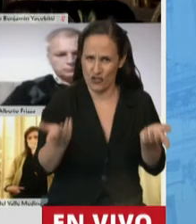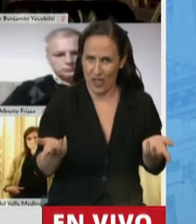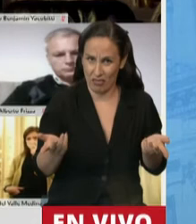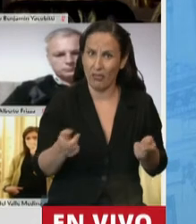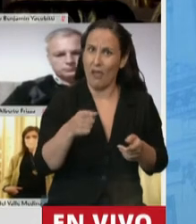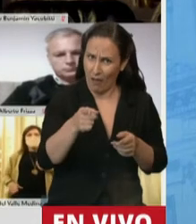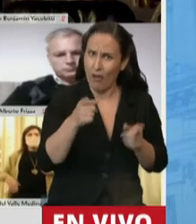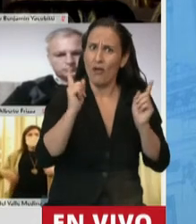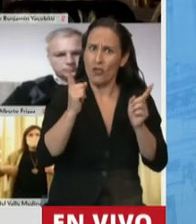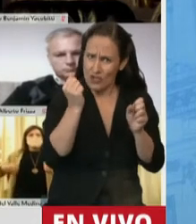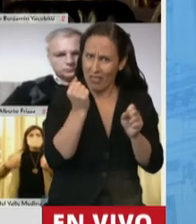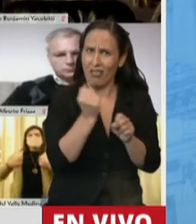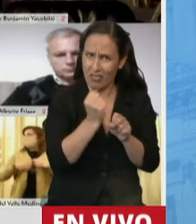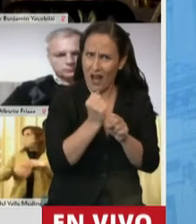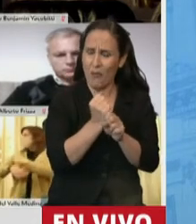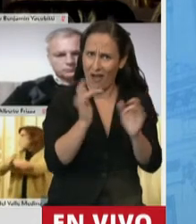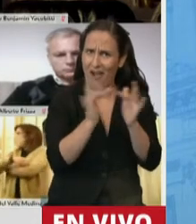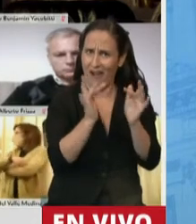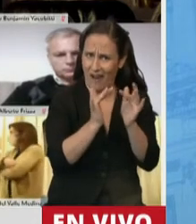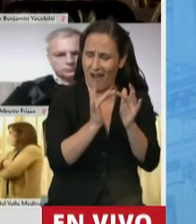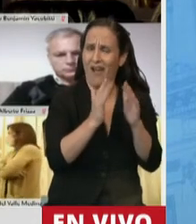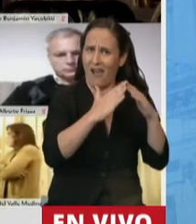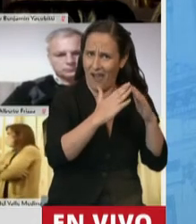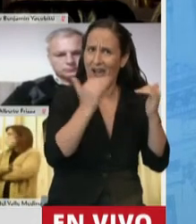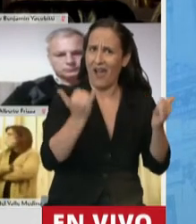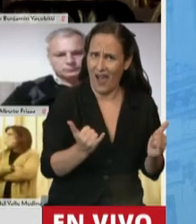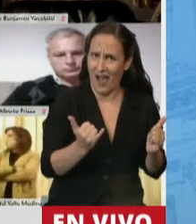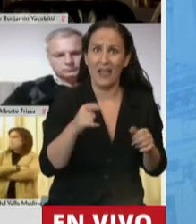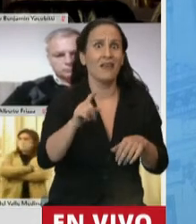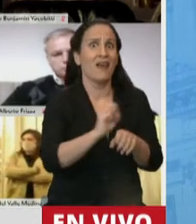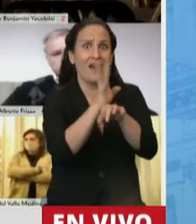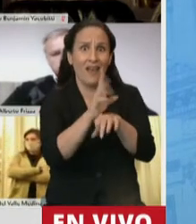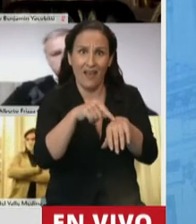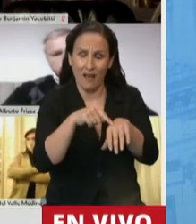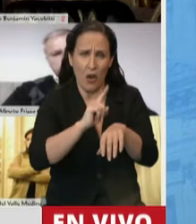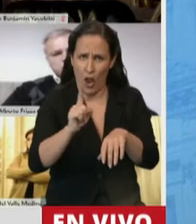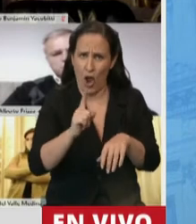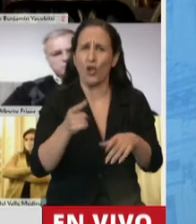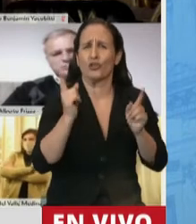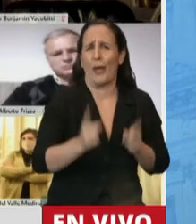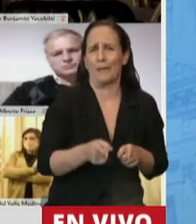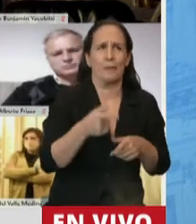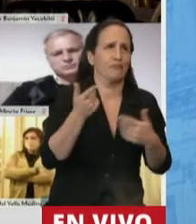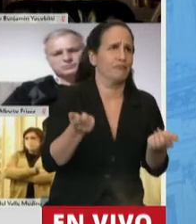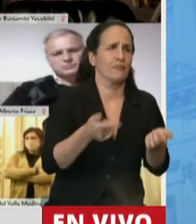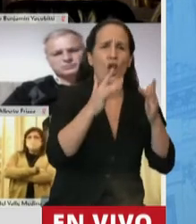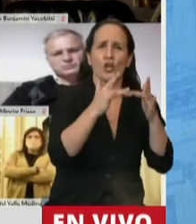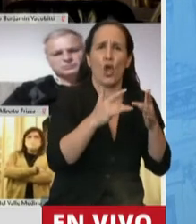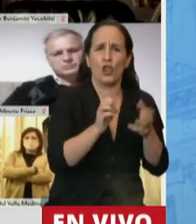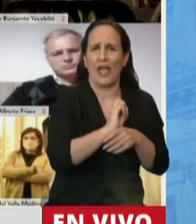teletrabajo, pero no solo con la pandemia, sino también cuando enviamos las notas, cuando enviamos